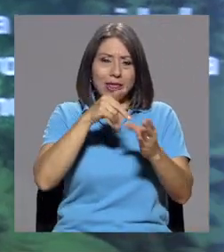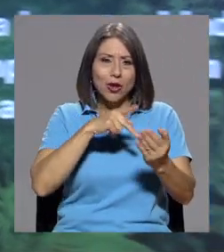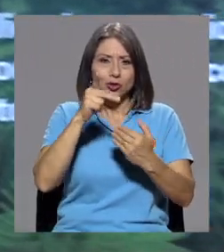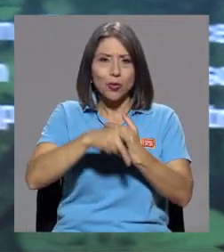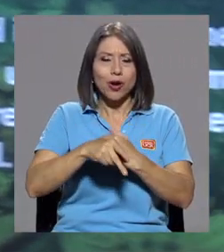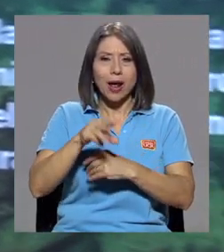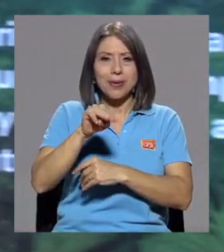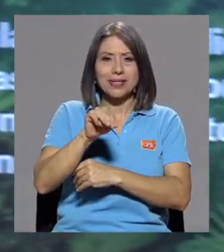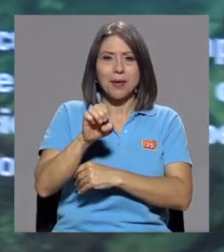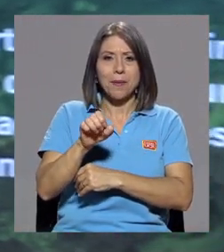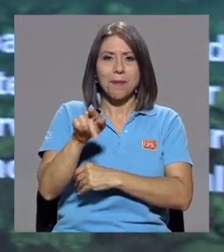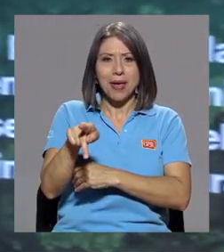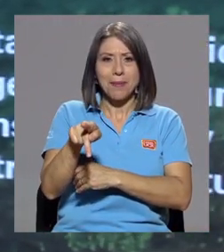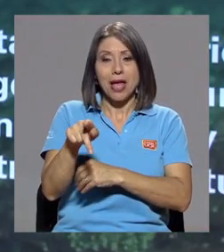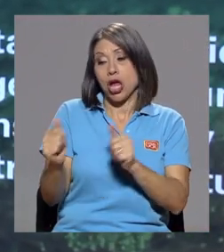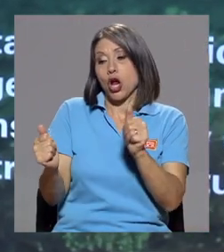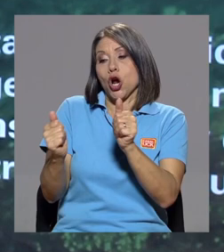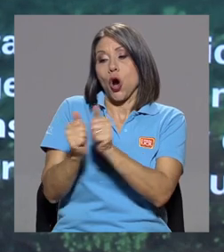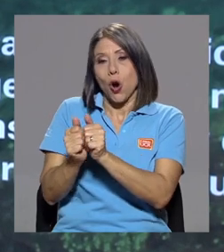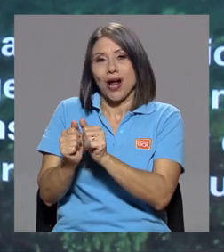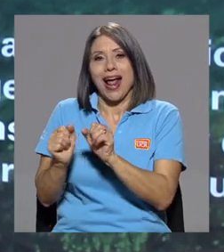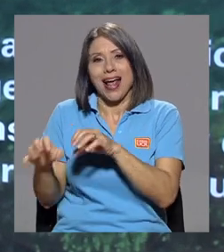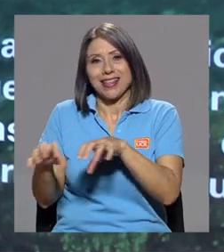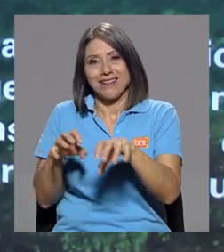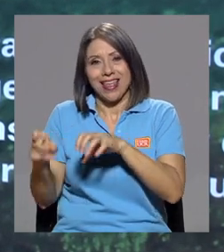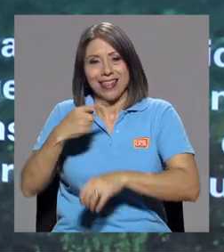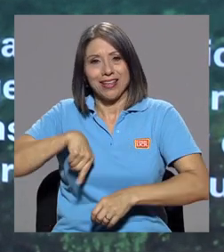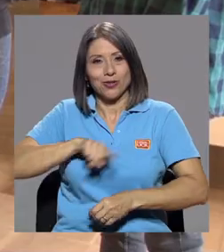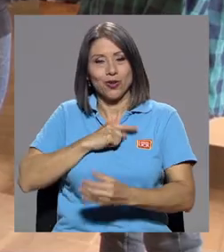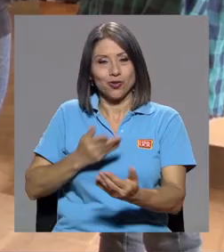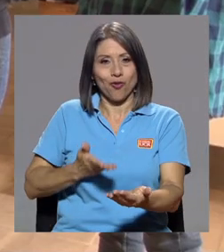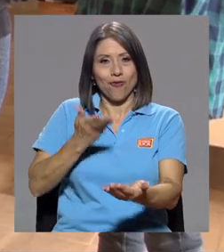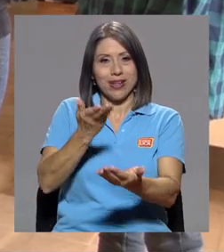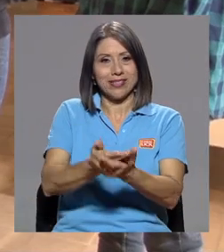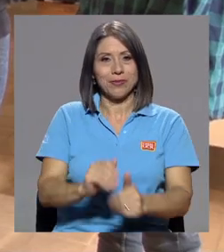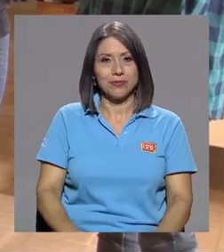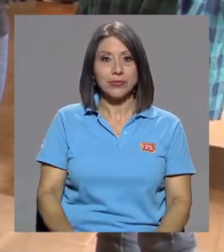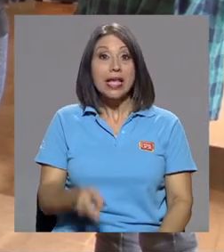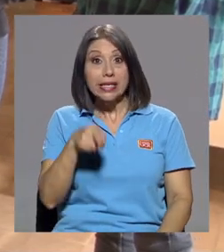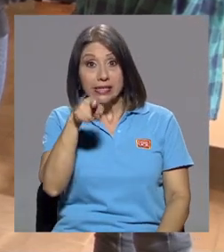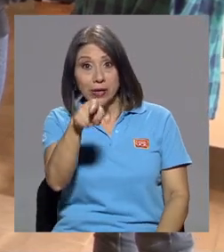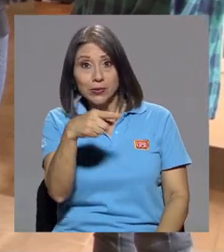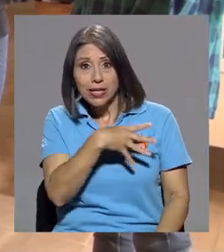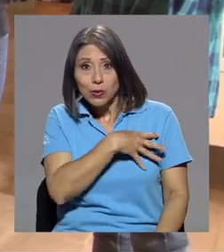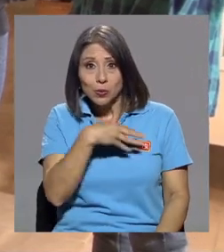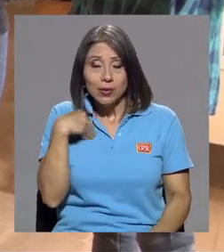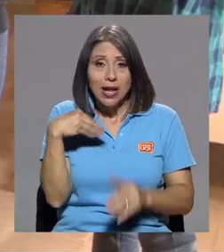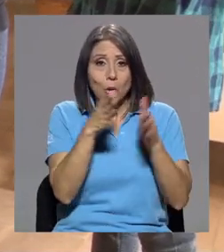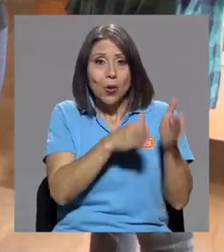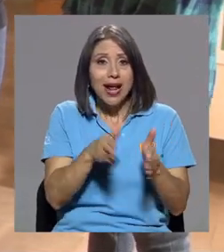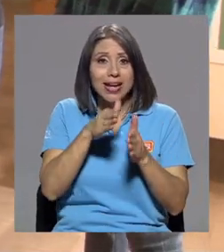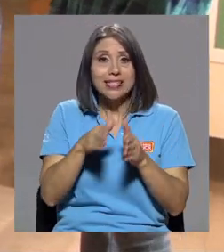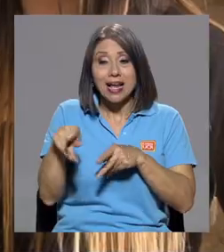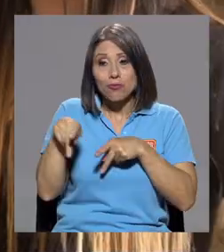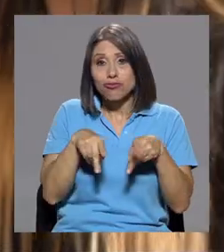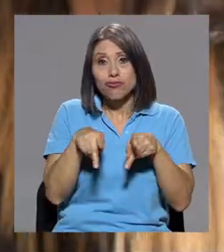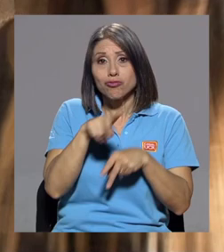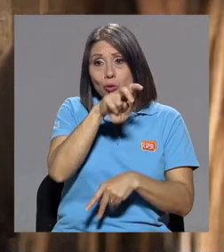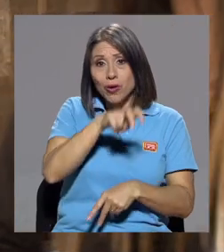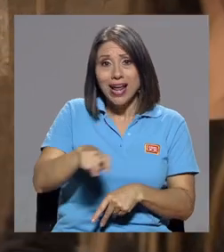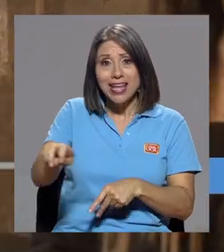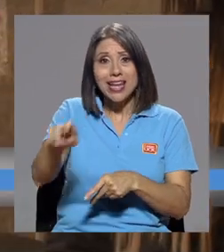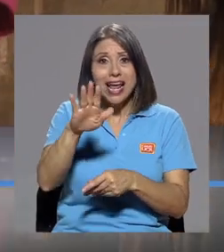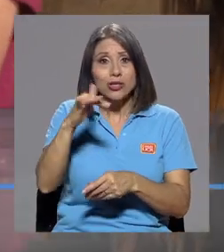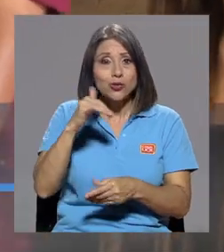y la posible actividad que les podemos ofrecer desde el museo. Si a usted le gustaría organizar una gira para su centro educativo,